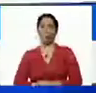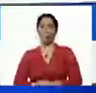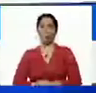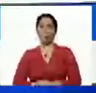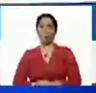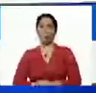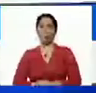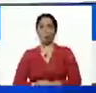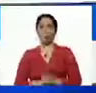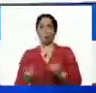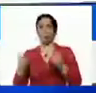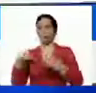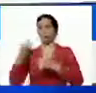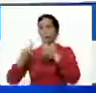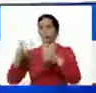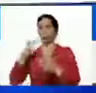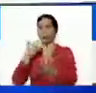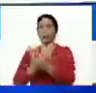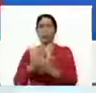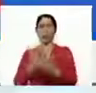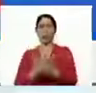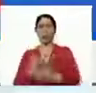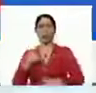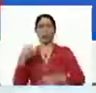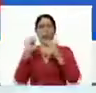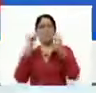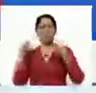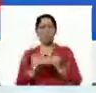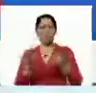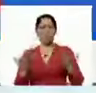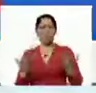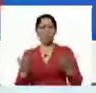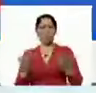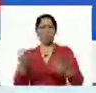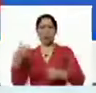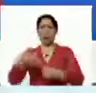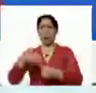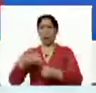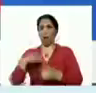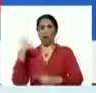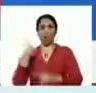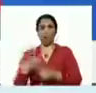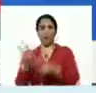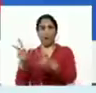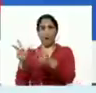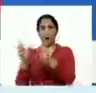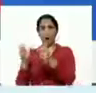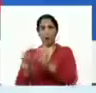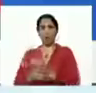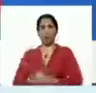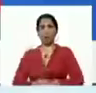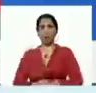Y mucha gente me propone, y estoy de acuerdo, que la gasolina hay que cobrarla.